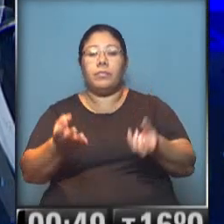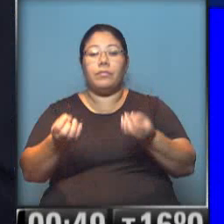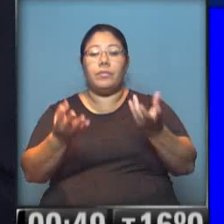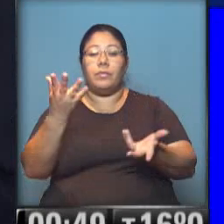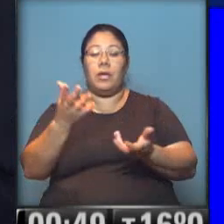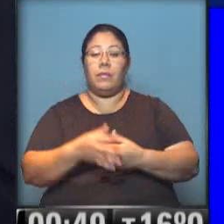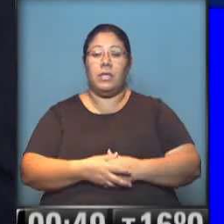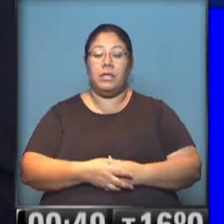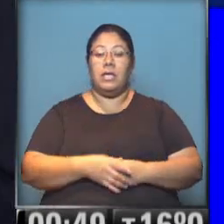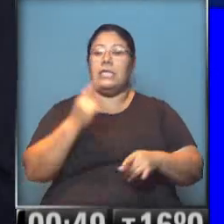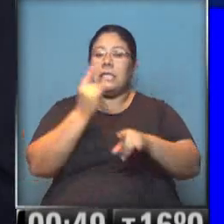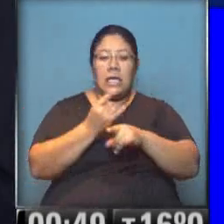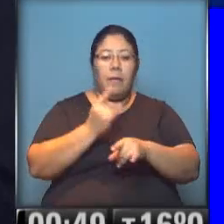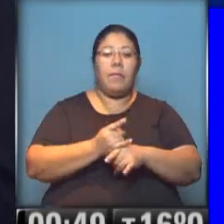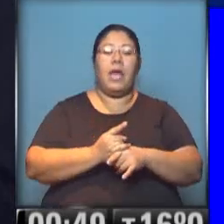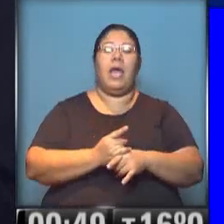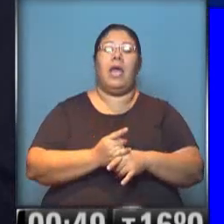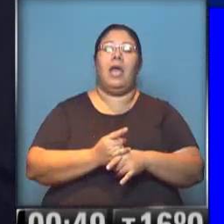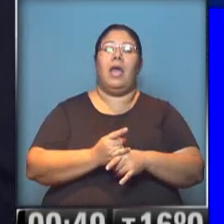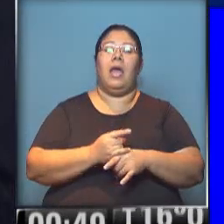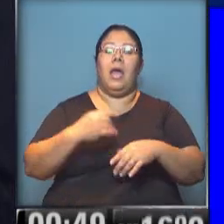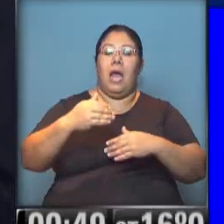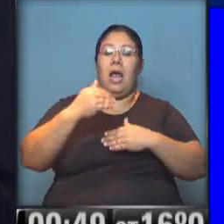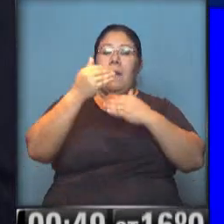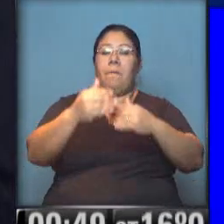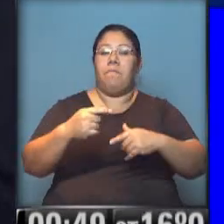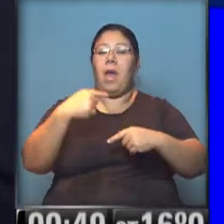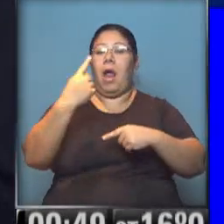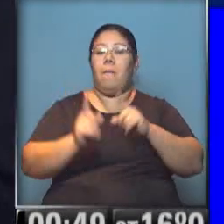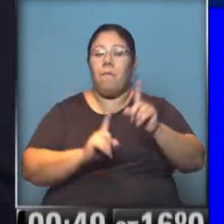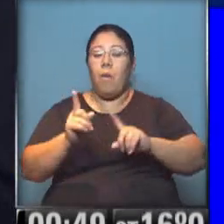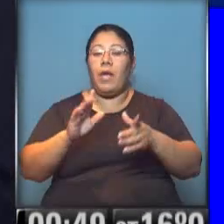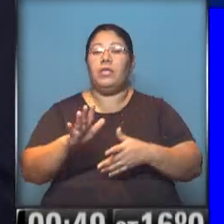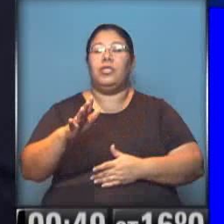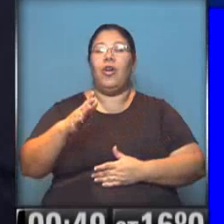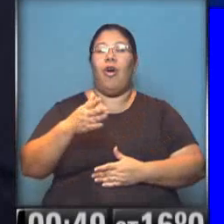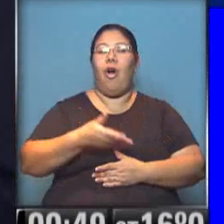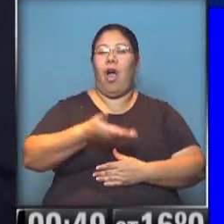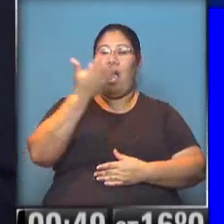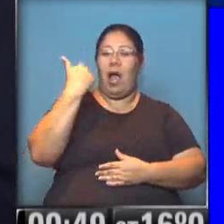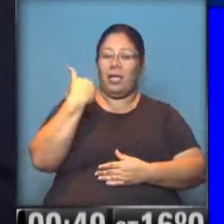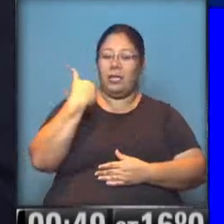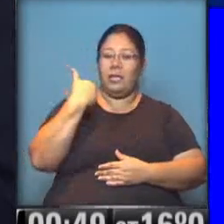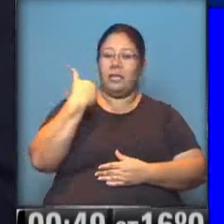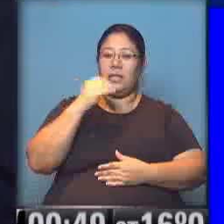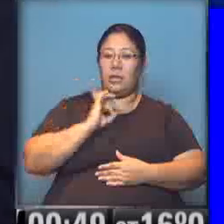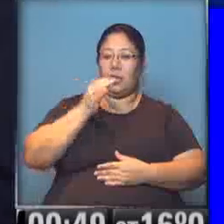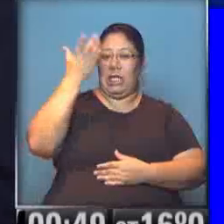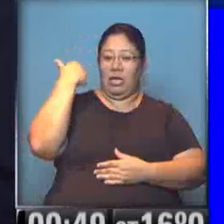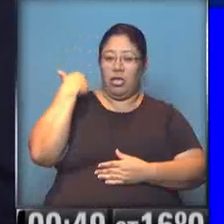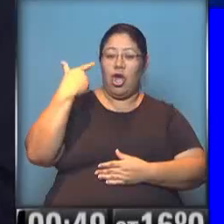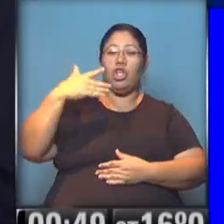están, siempre están. Cada tanto estallan. Recordemos los disturbios que se vivieron en Los Ángeles hace algunos años, donde prácticamente Los Ángeles fue